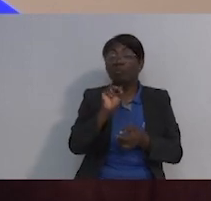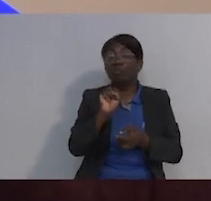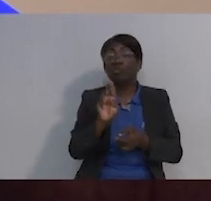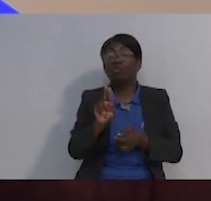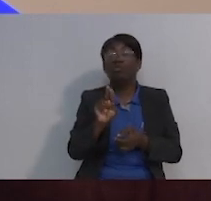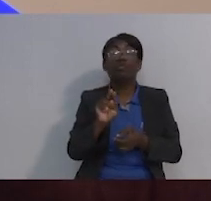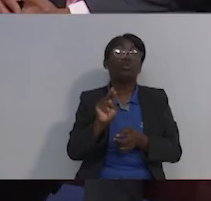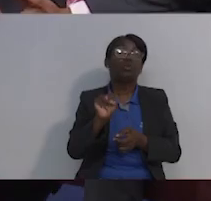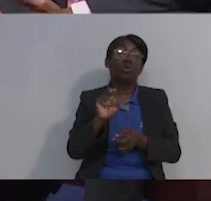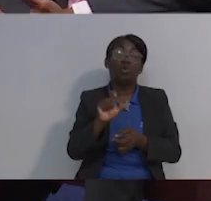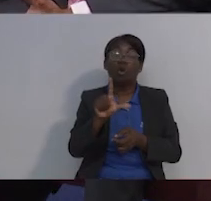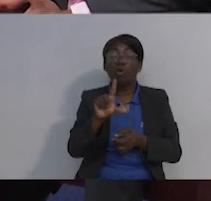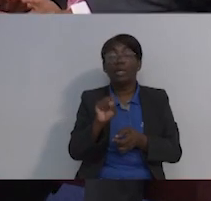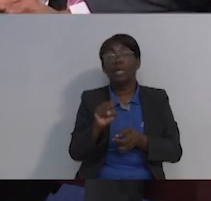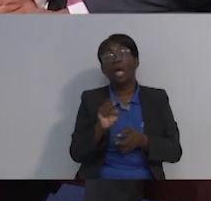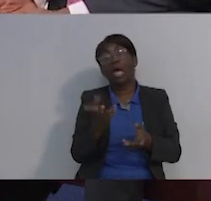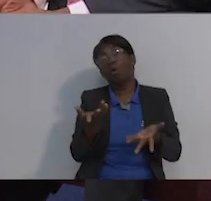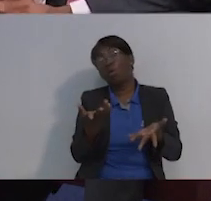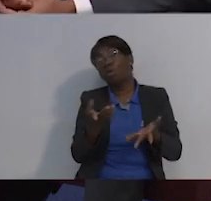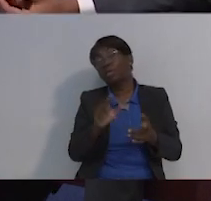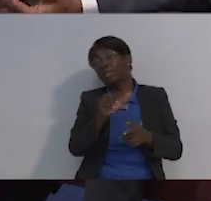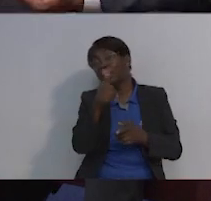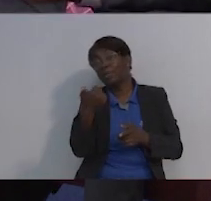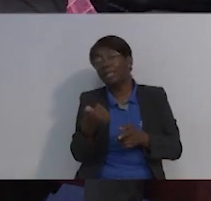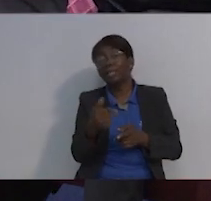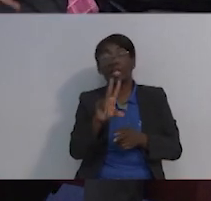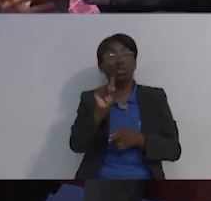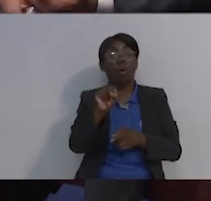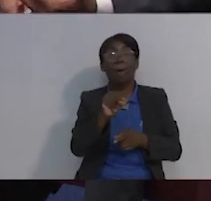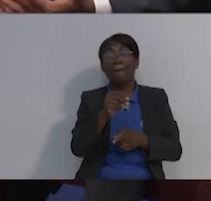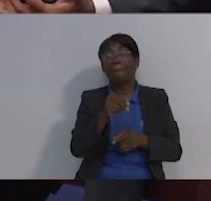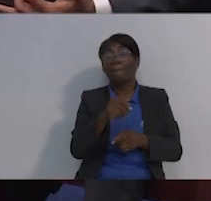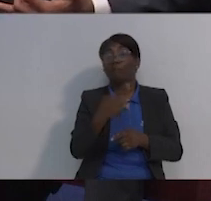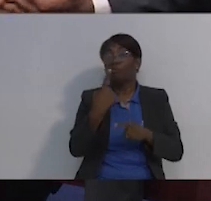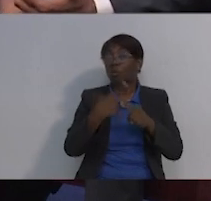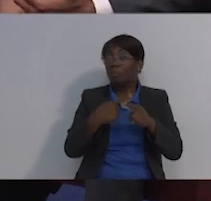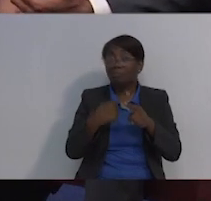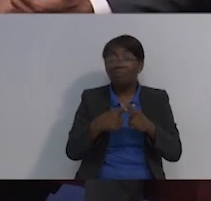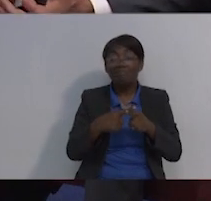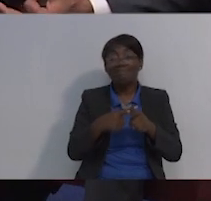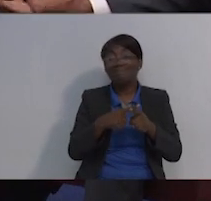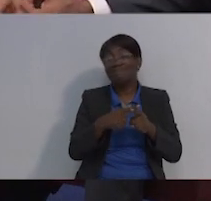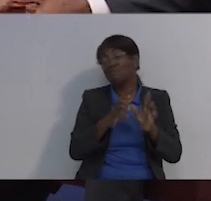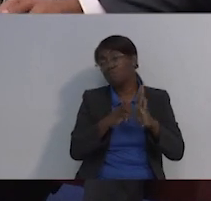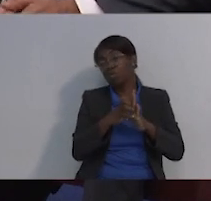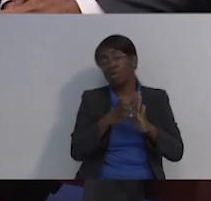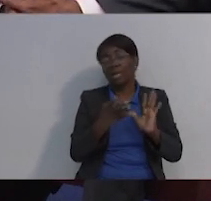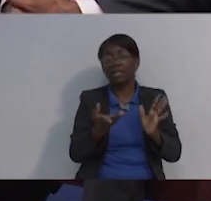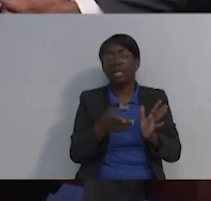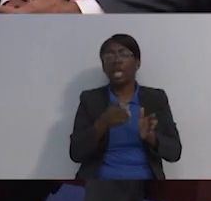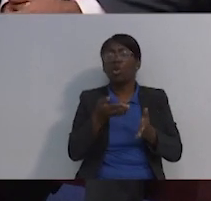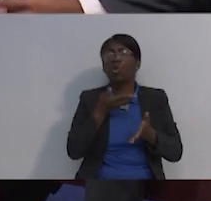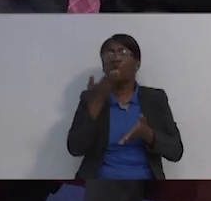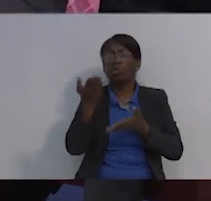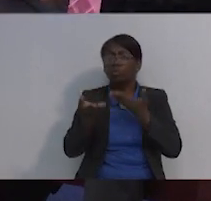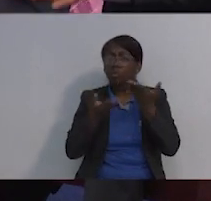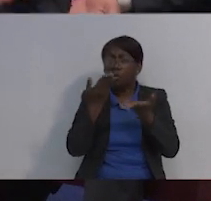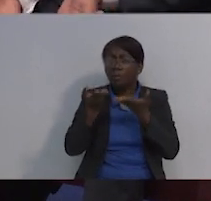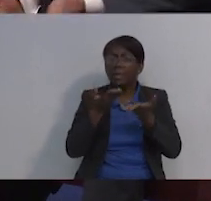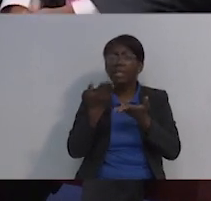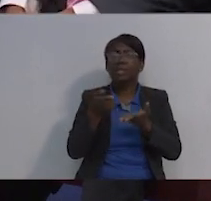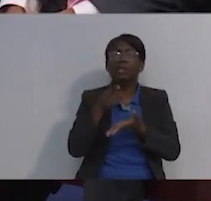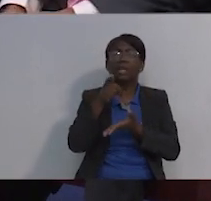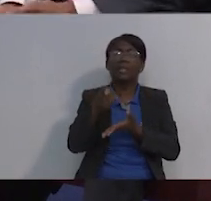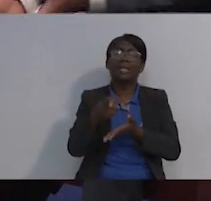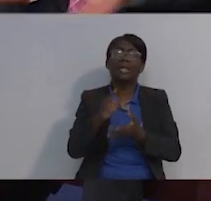el diagnóstico definitivo, por lo general es alguna enfermedad inmunológica, alguna enfermedad crónica, alguna enfermedad consultiva, pero no